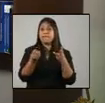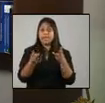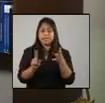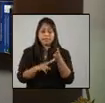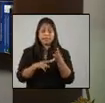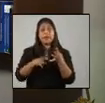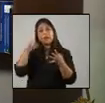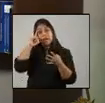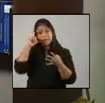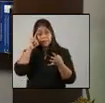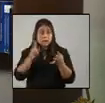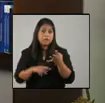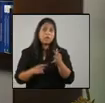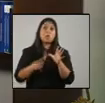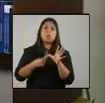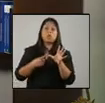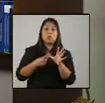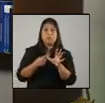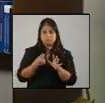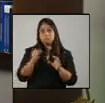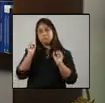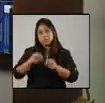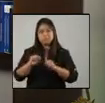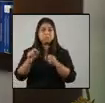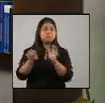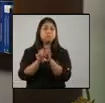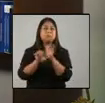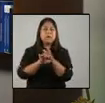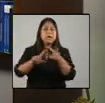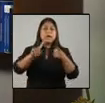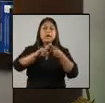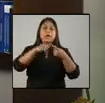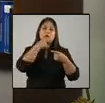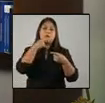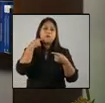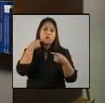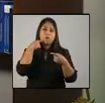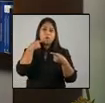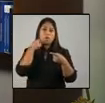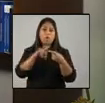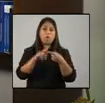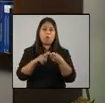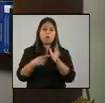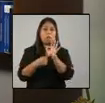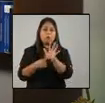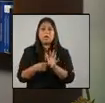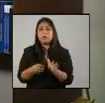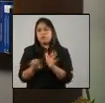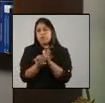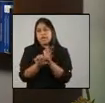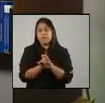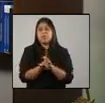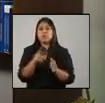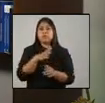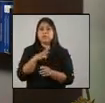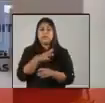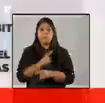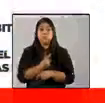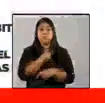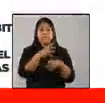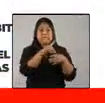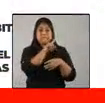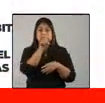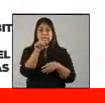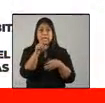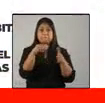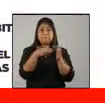la alerta roja se va a medir por una presencia de más de 25 casos por cada 100 mil